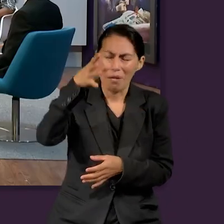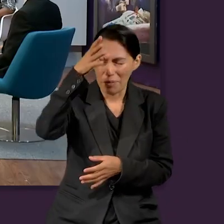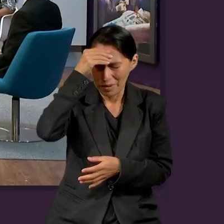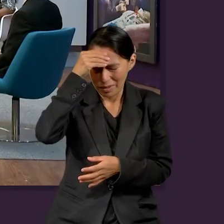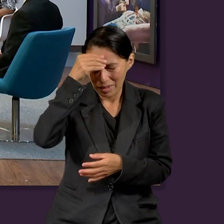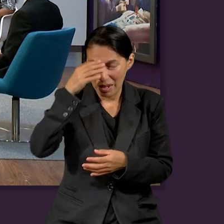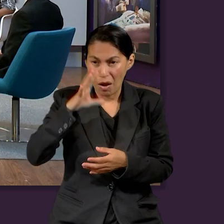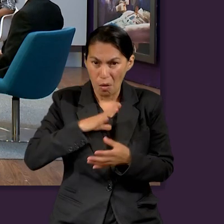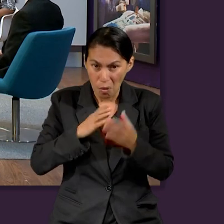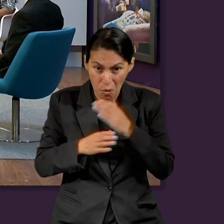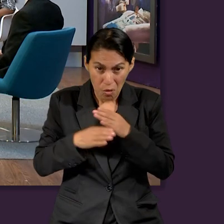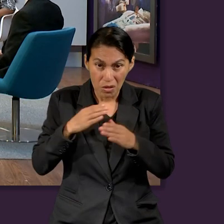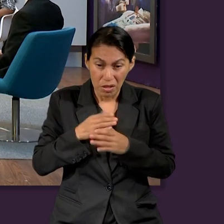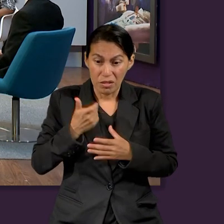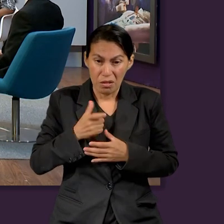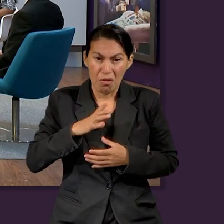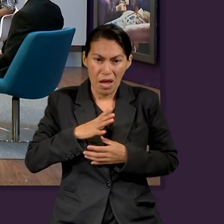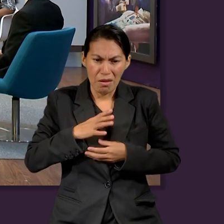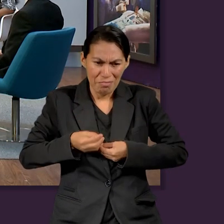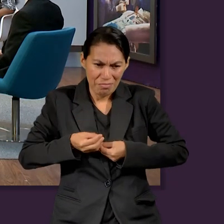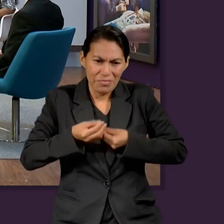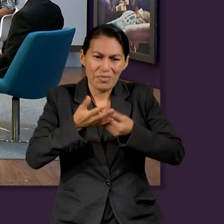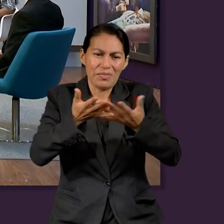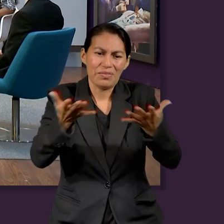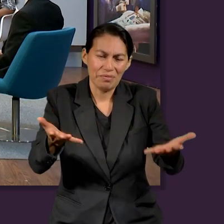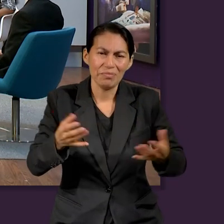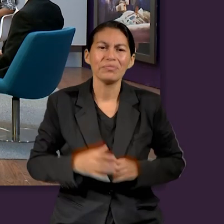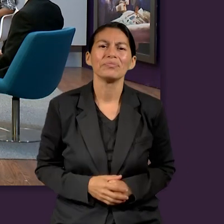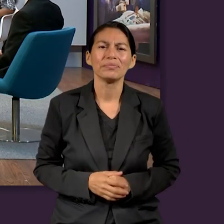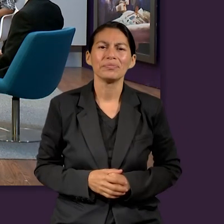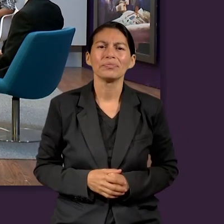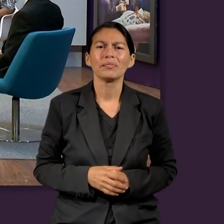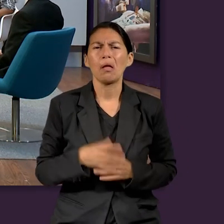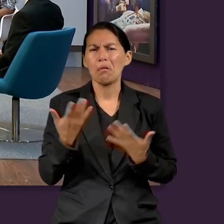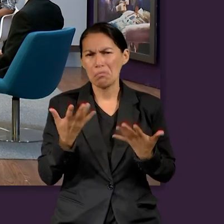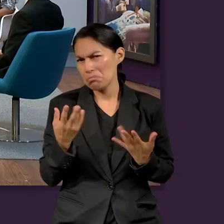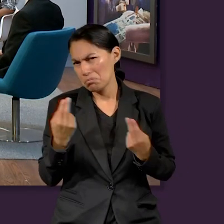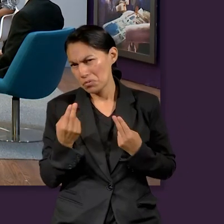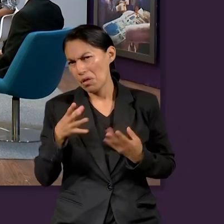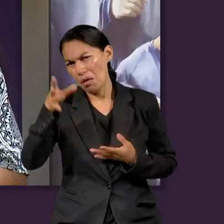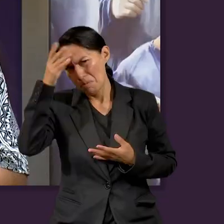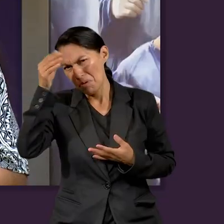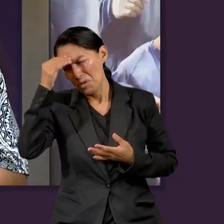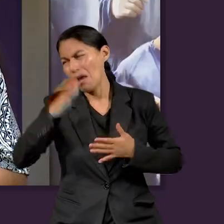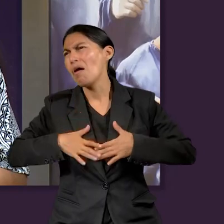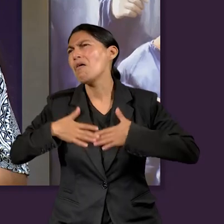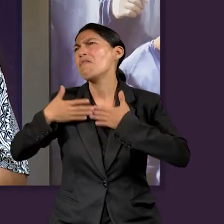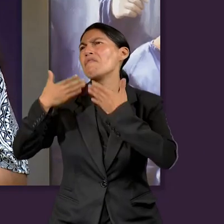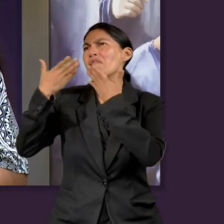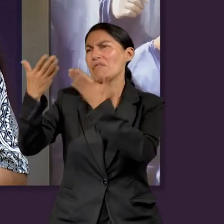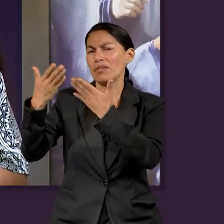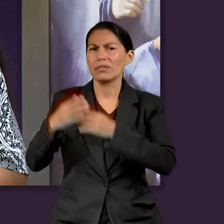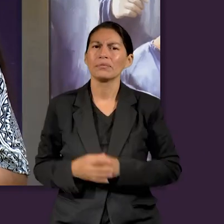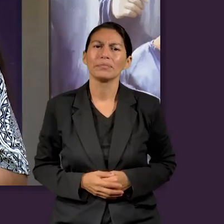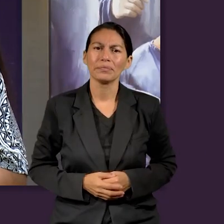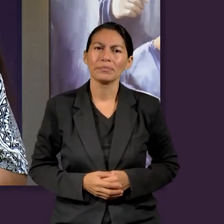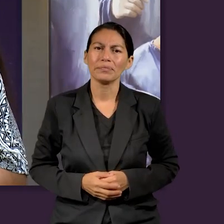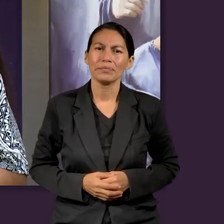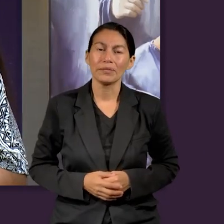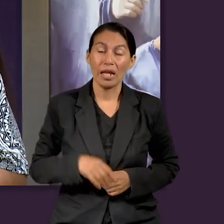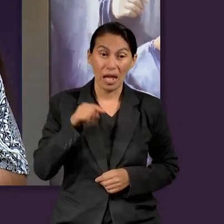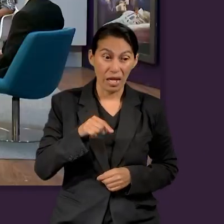a soltar un poquito las cosas materiales y aprender a vivir confiando en Dios.